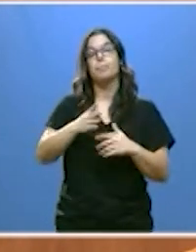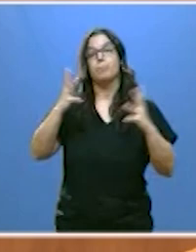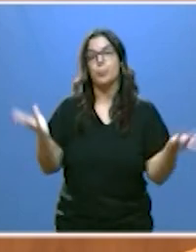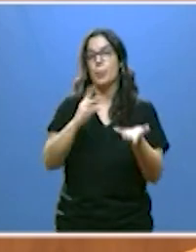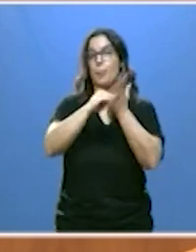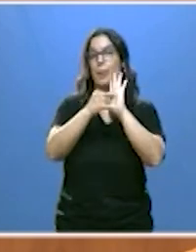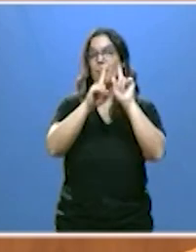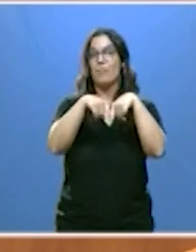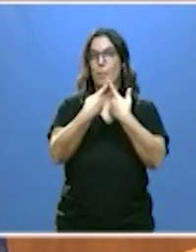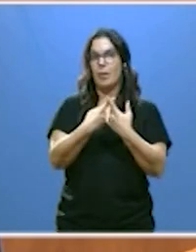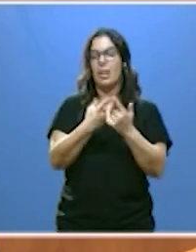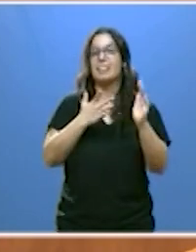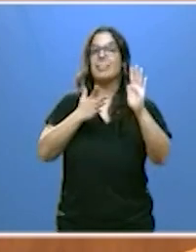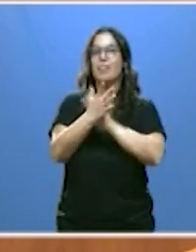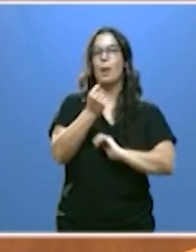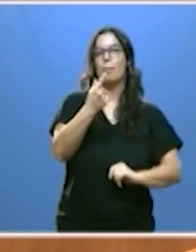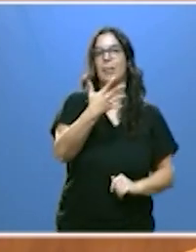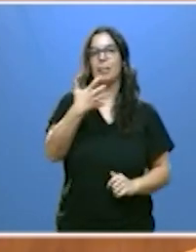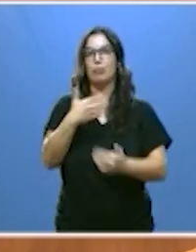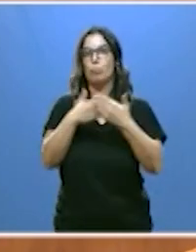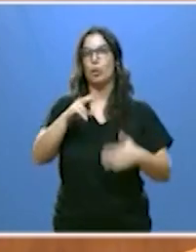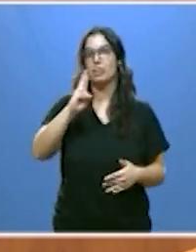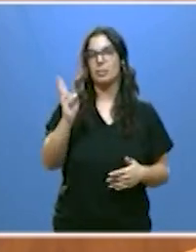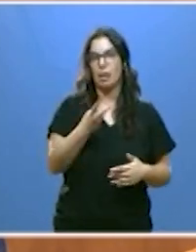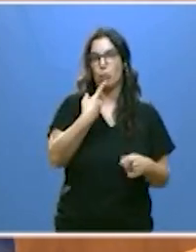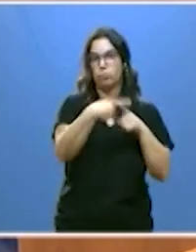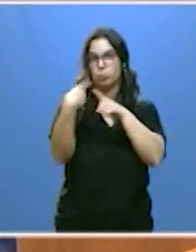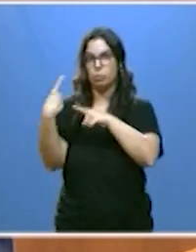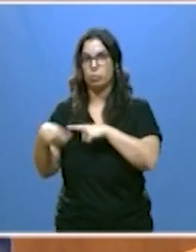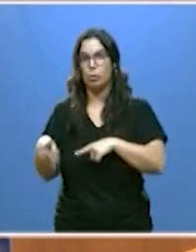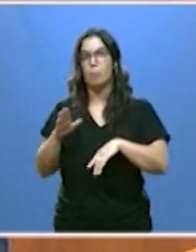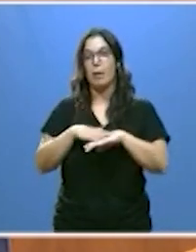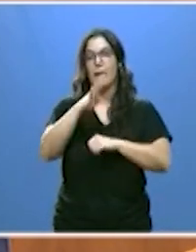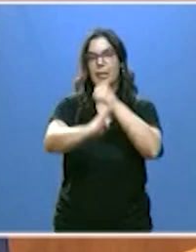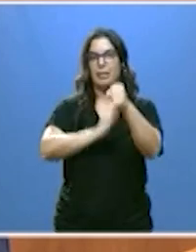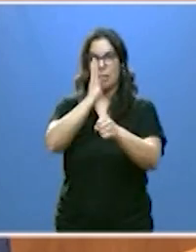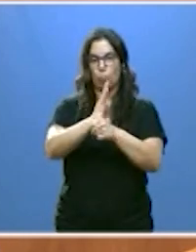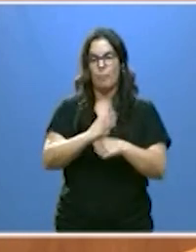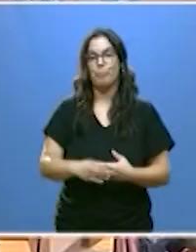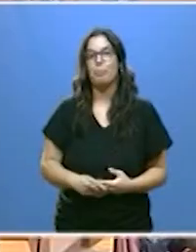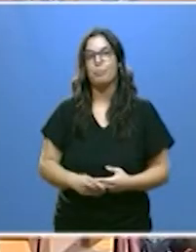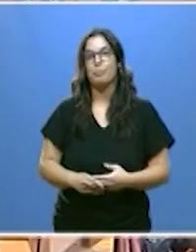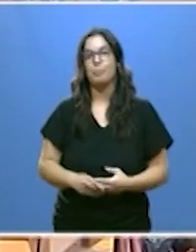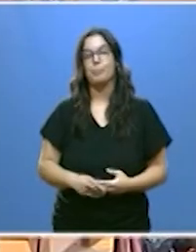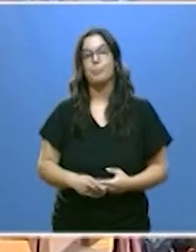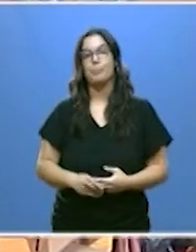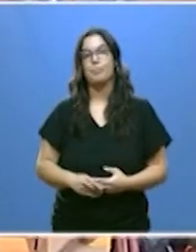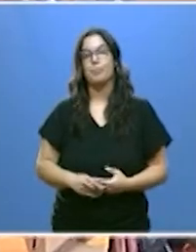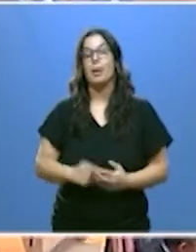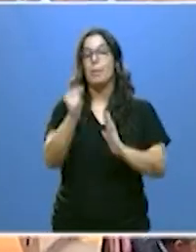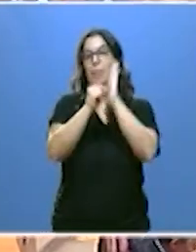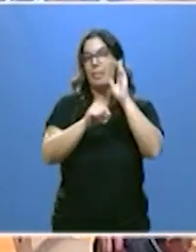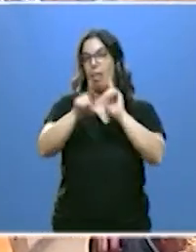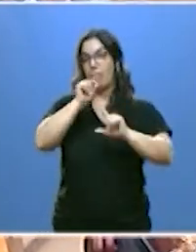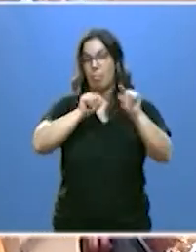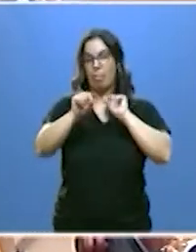familias que movilizará 1.500 millones de euros a lo largo de la legislatura entre las principales medidas